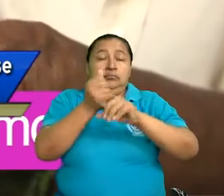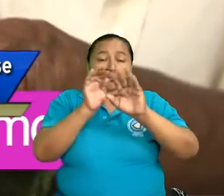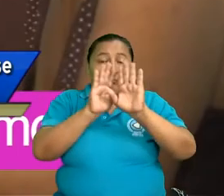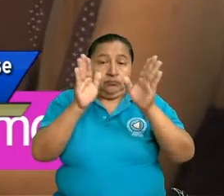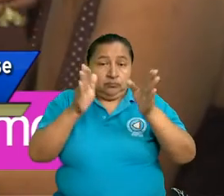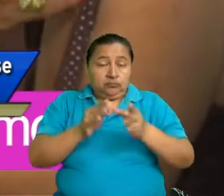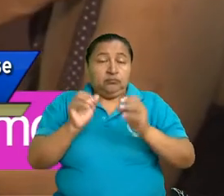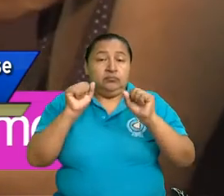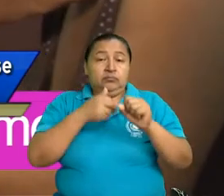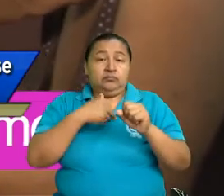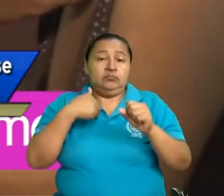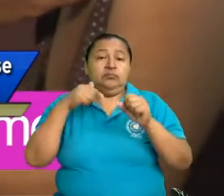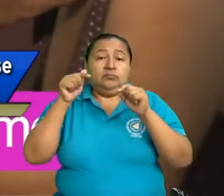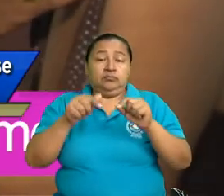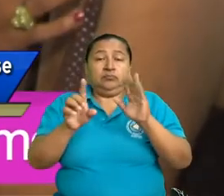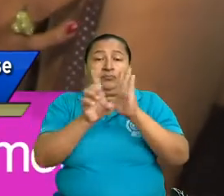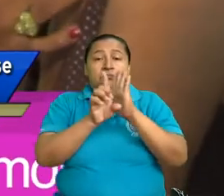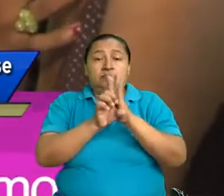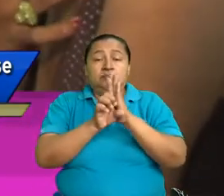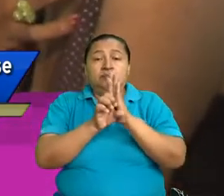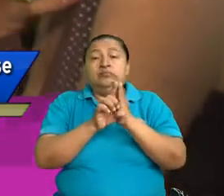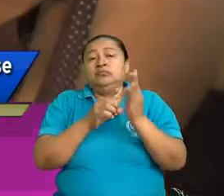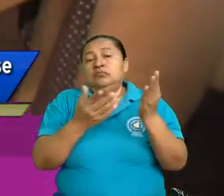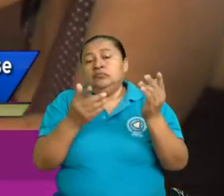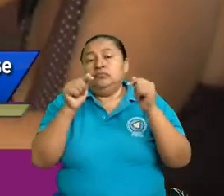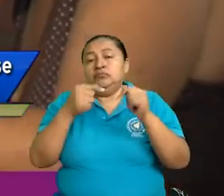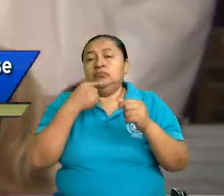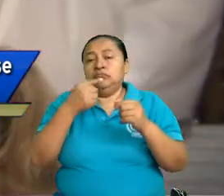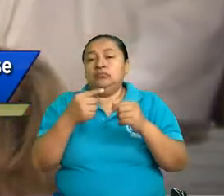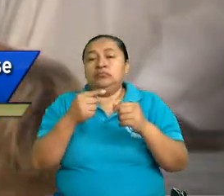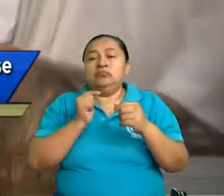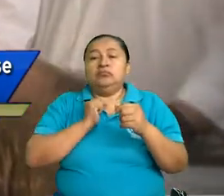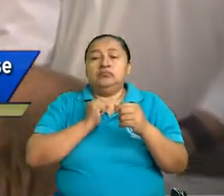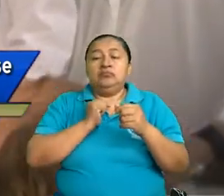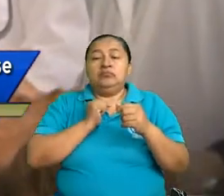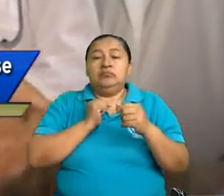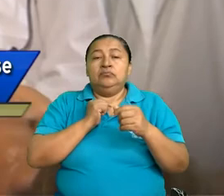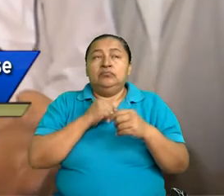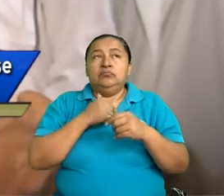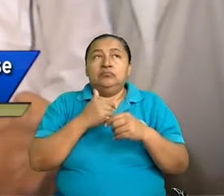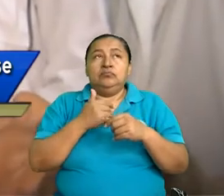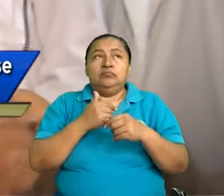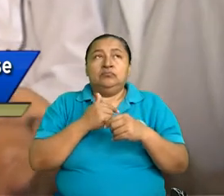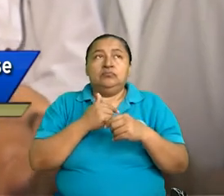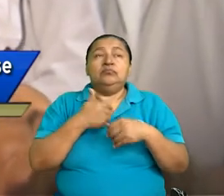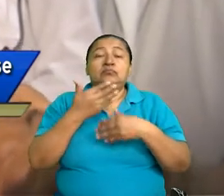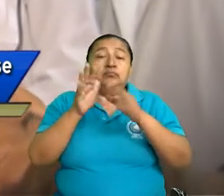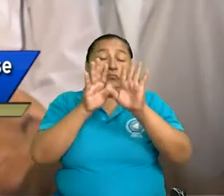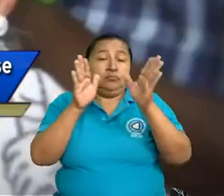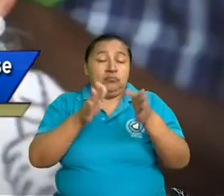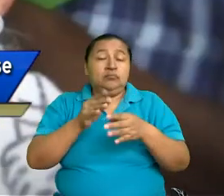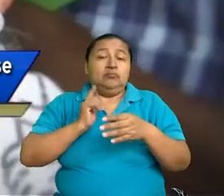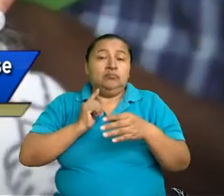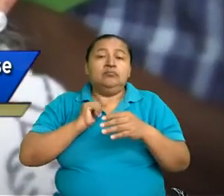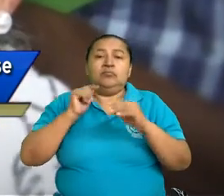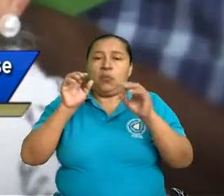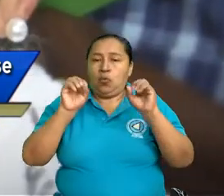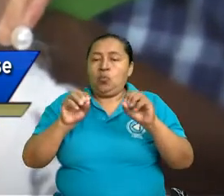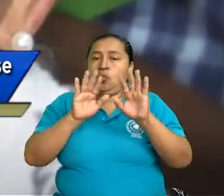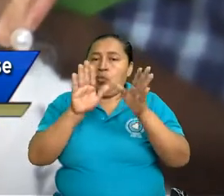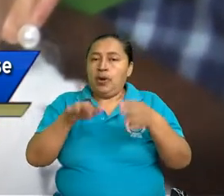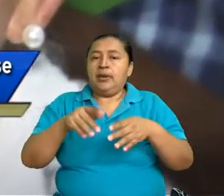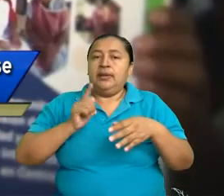Mujeres. Esta ley establece que las mujeres son sujetas,